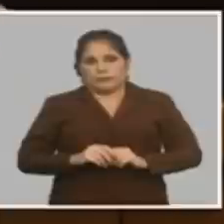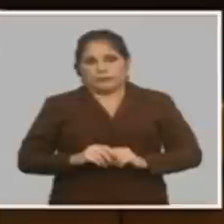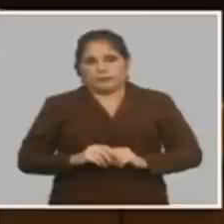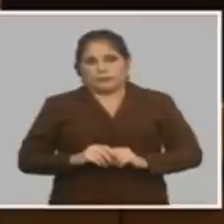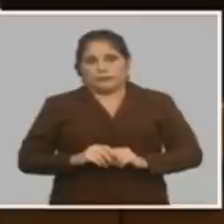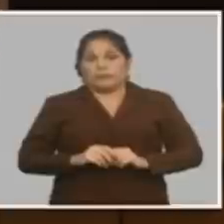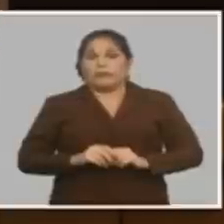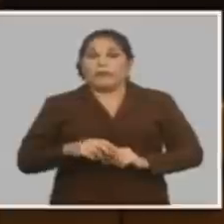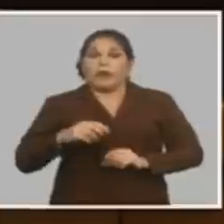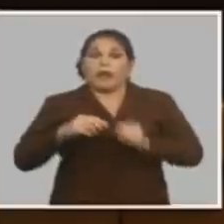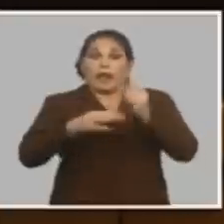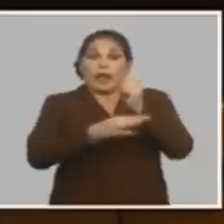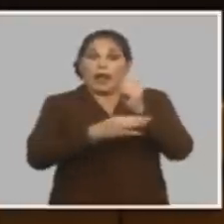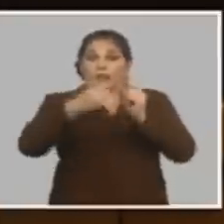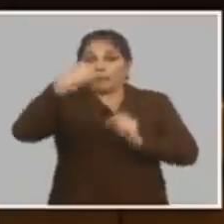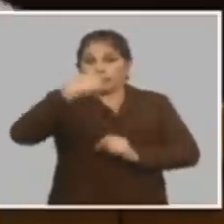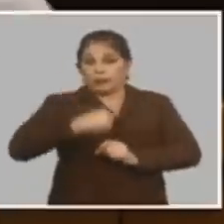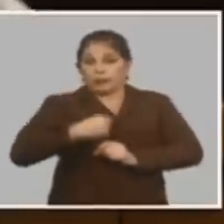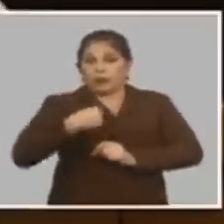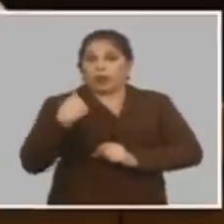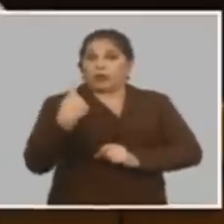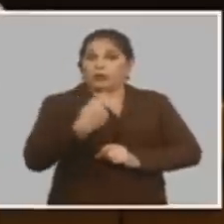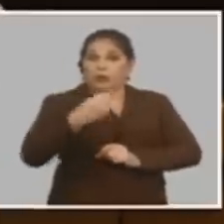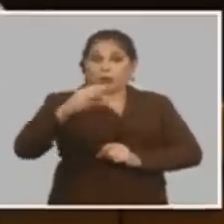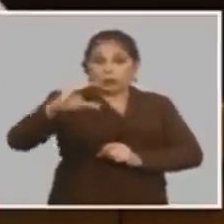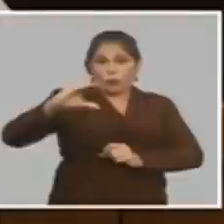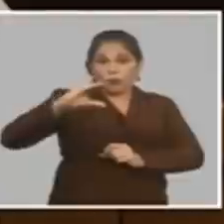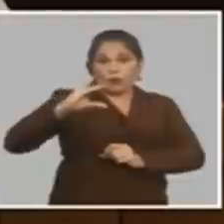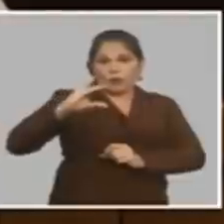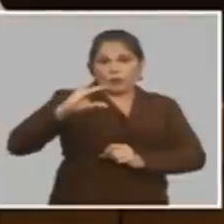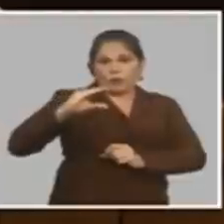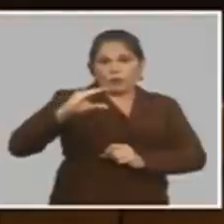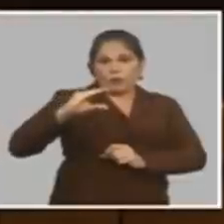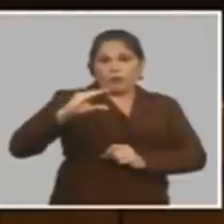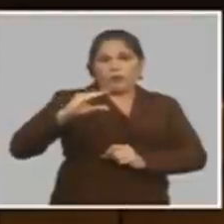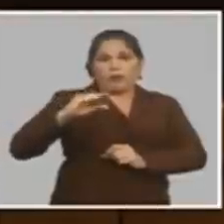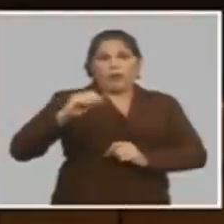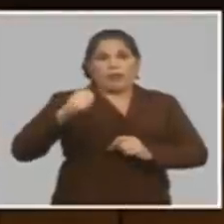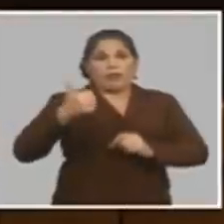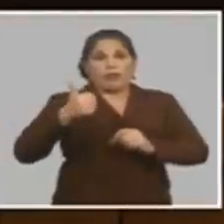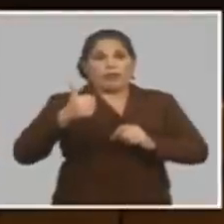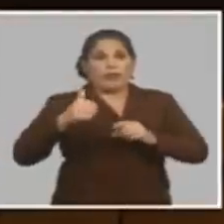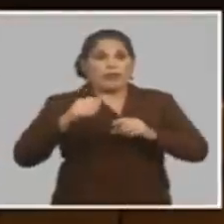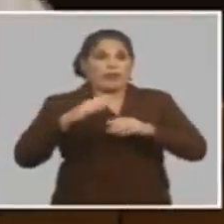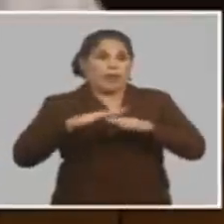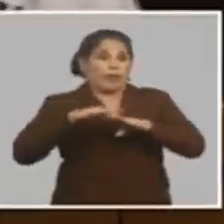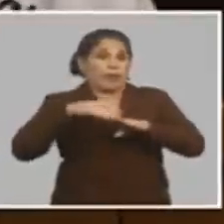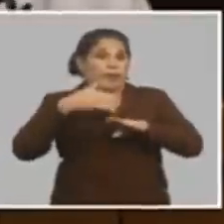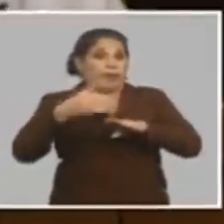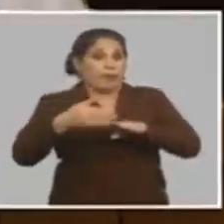las personas en Cuba cobramos oigan esto 10 días mes vencido